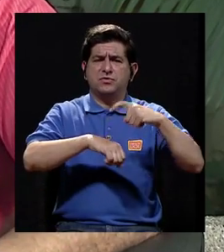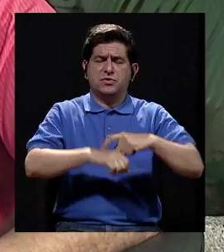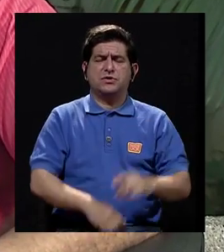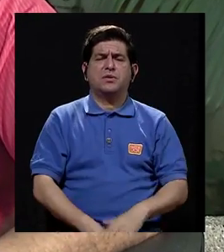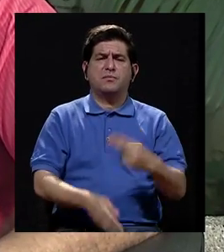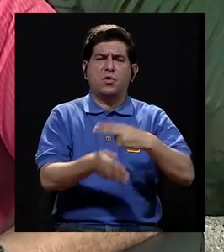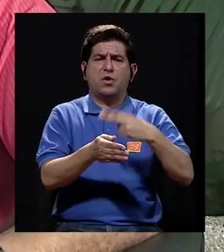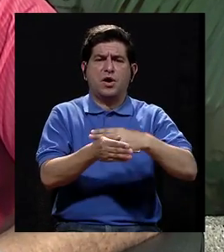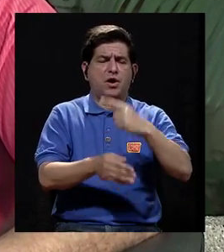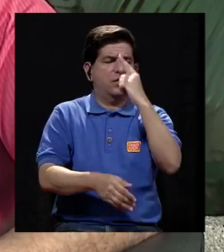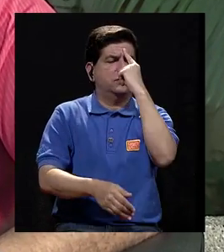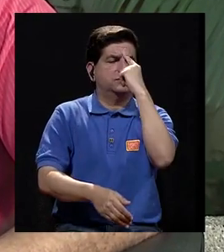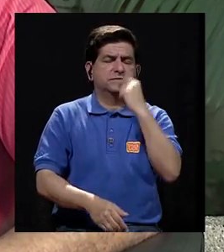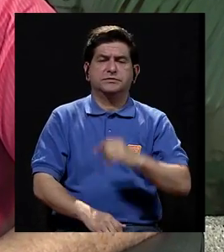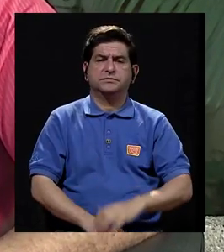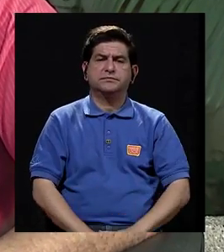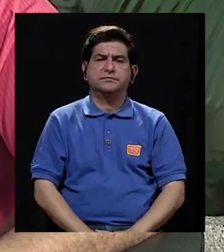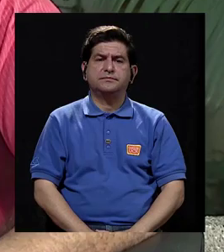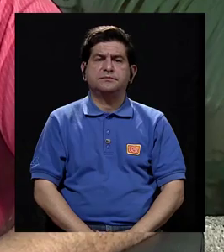tiempo en el Calderón Guardia,